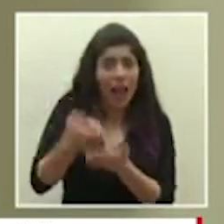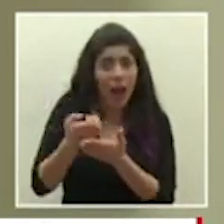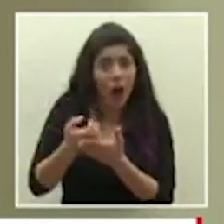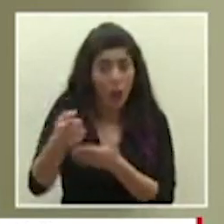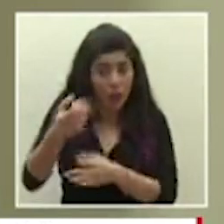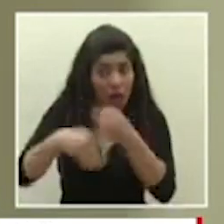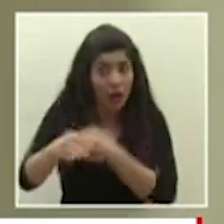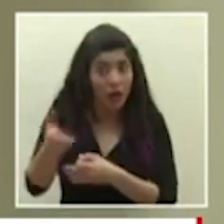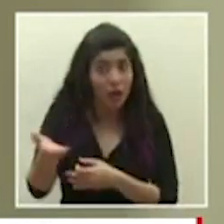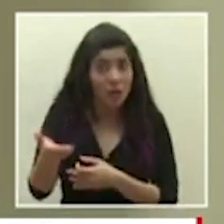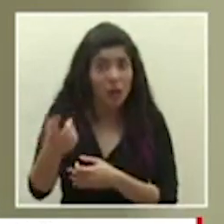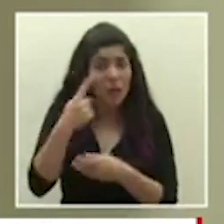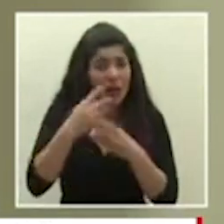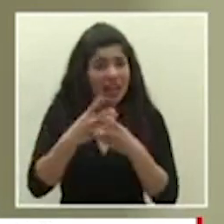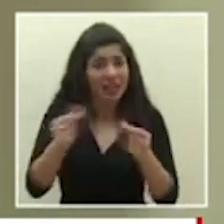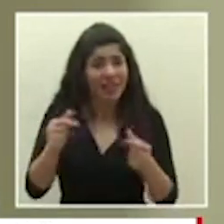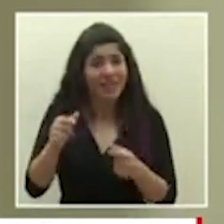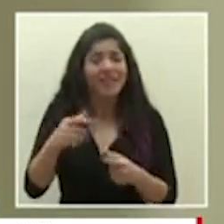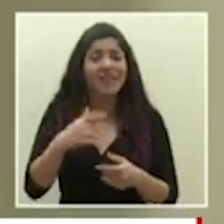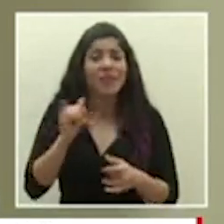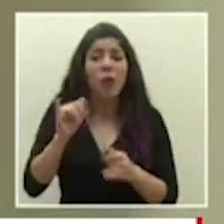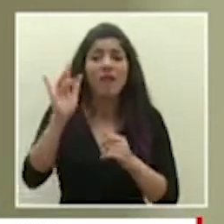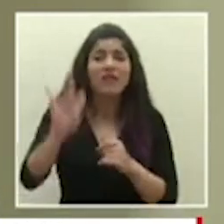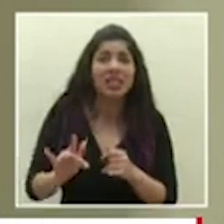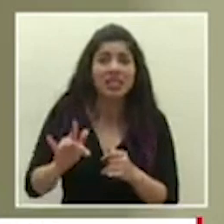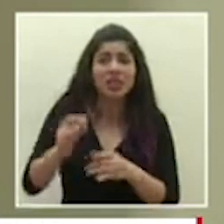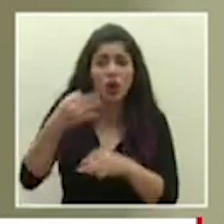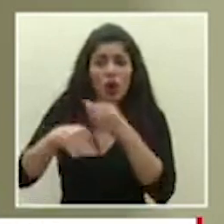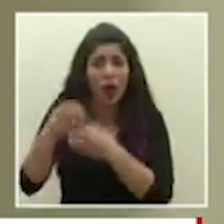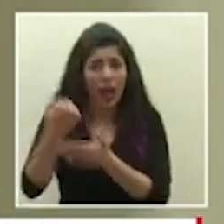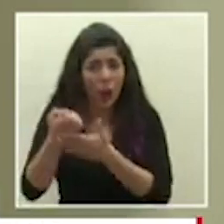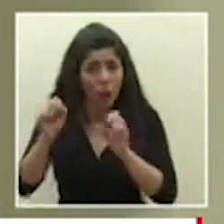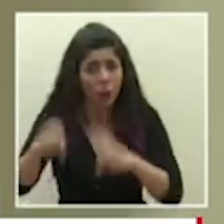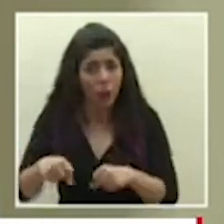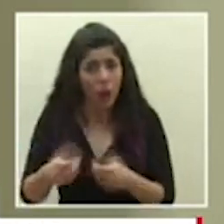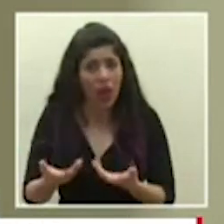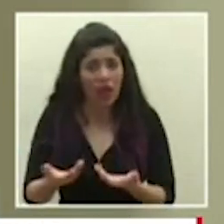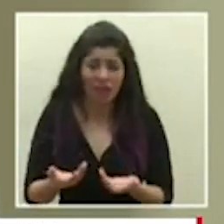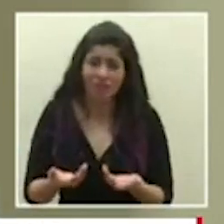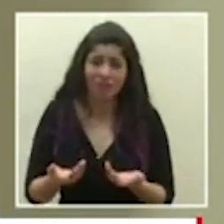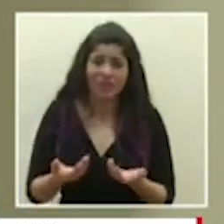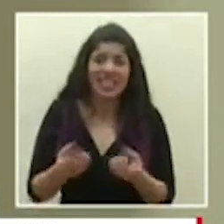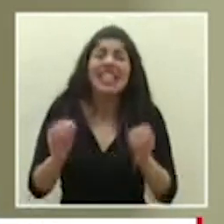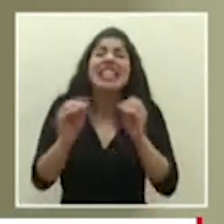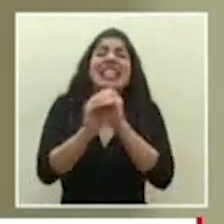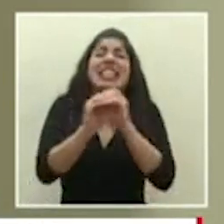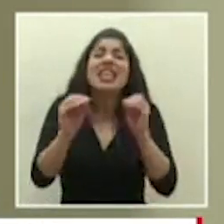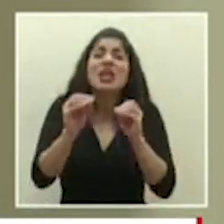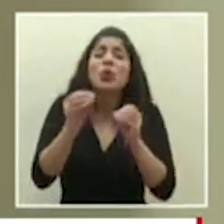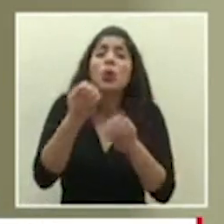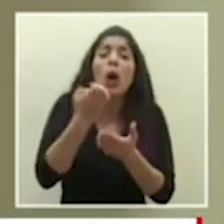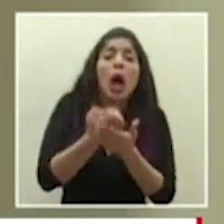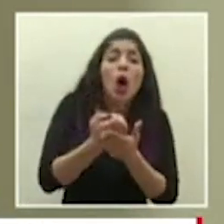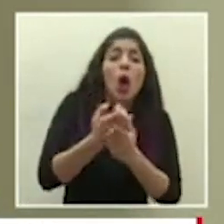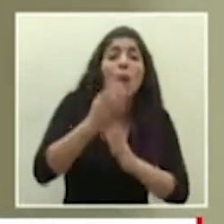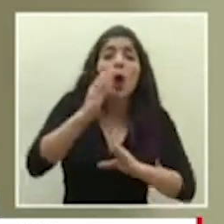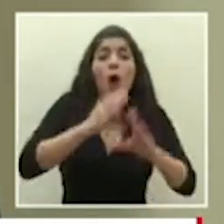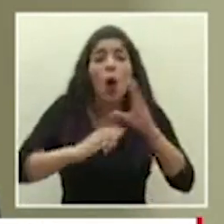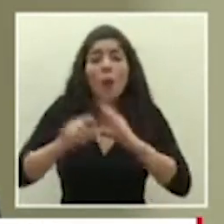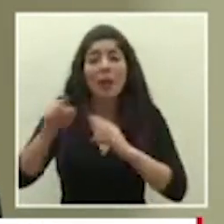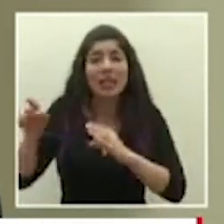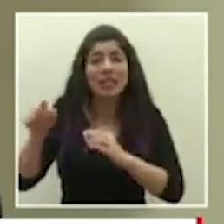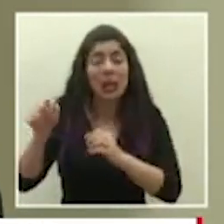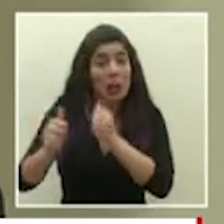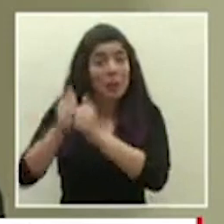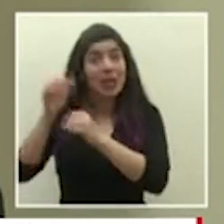para llenar ese vacío? aquí ya lo hemos dicho ninguna transacción comercial ni económica puede estar por